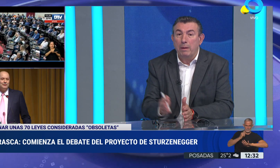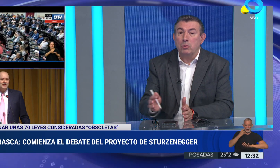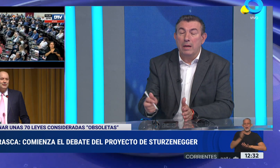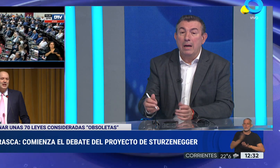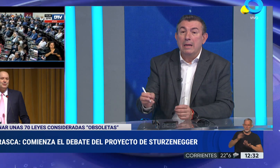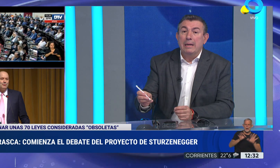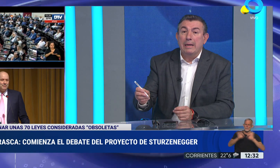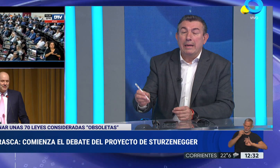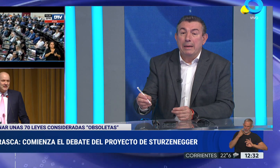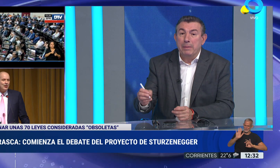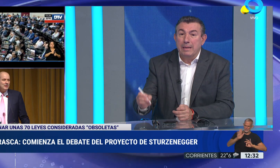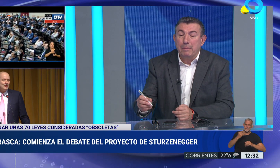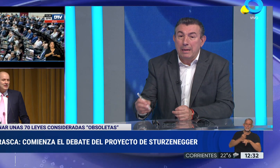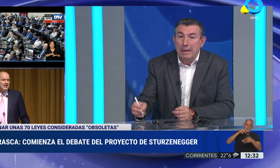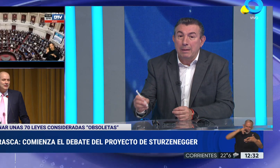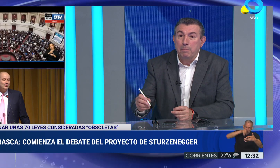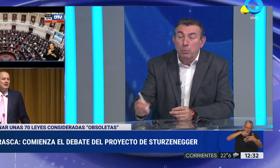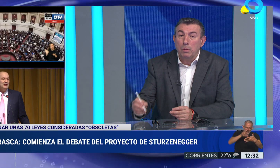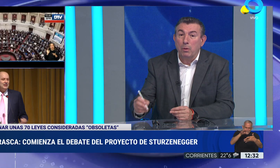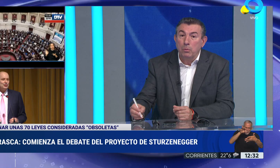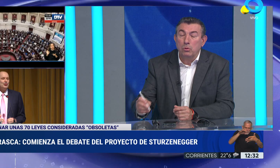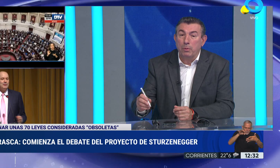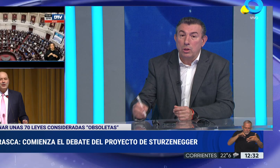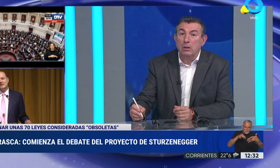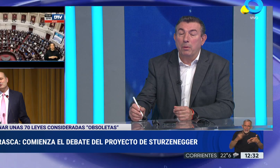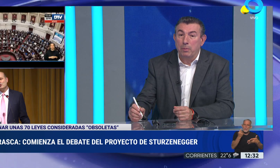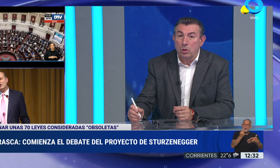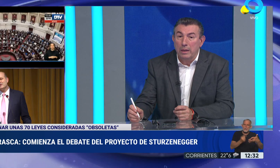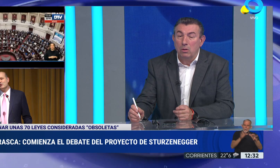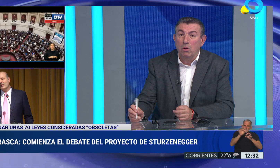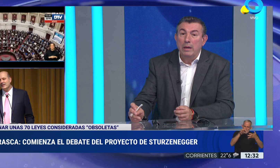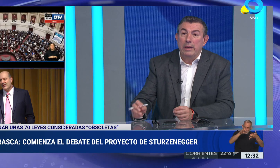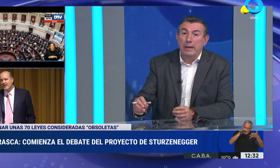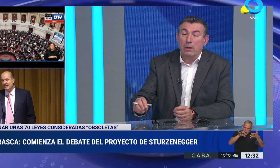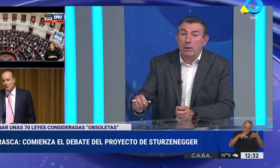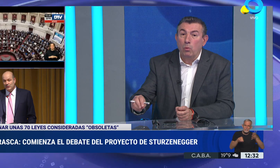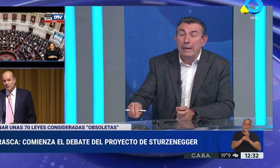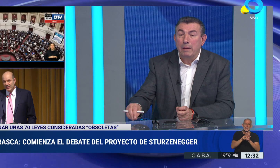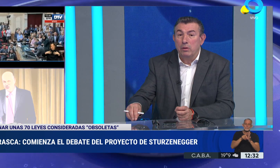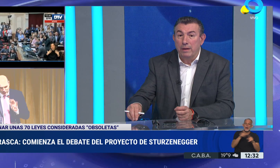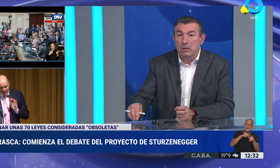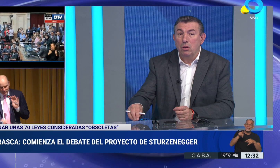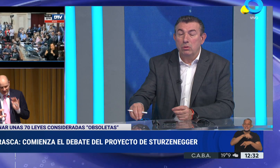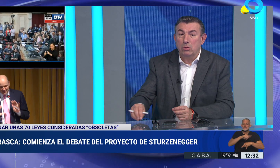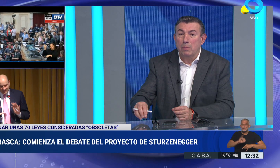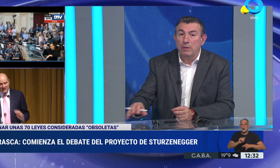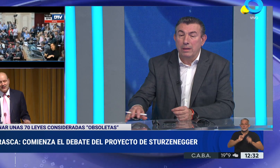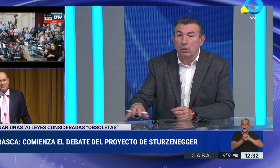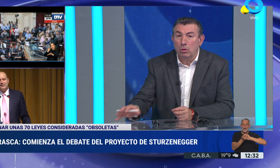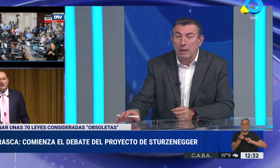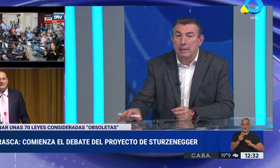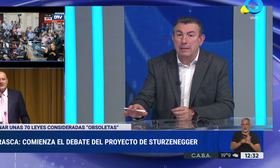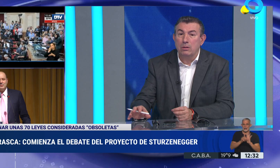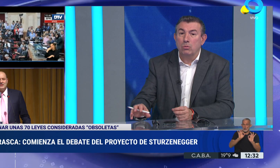proyecto, vamos a empezar a marcar punto por punto, proyecto por proyecto, cuál es la modificación, si es una